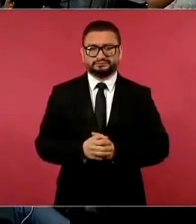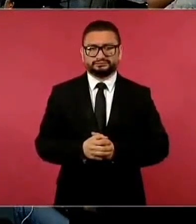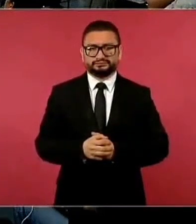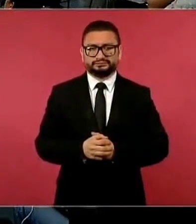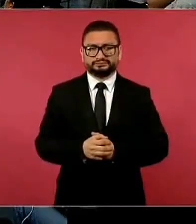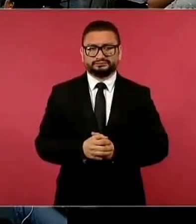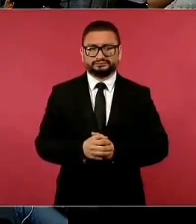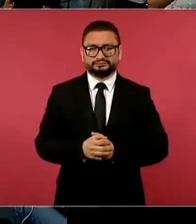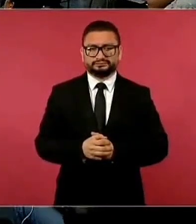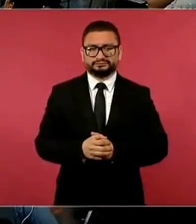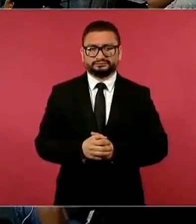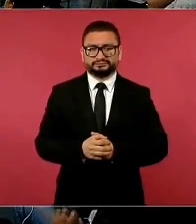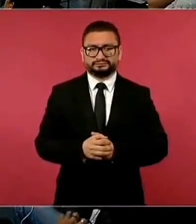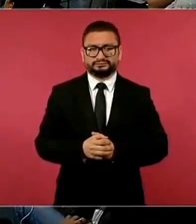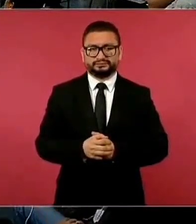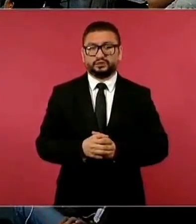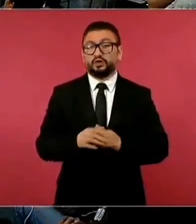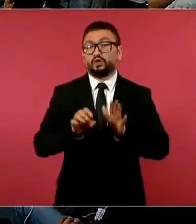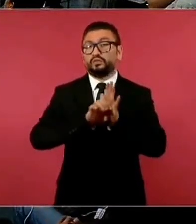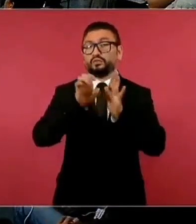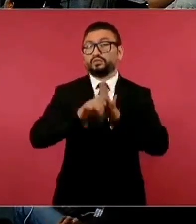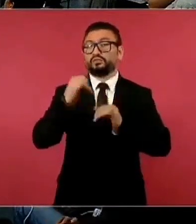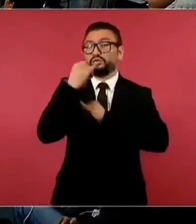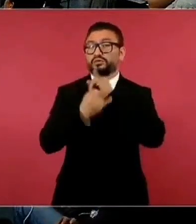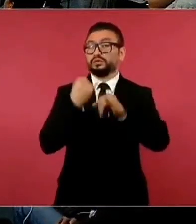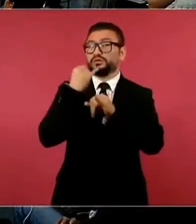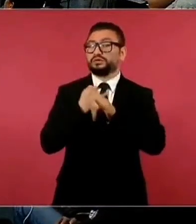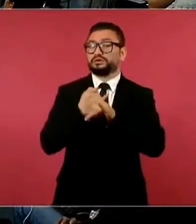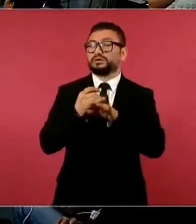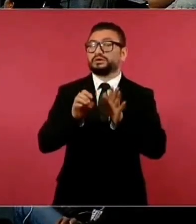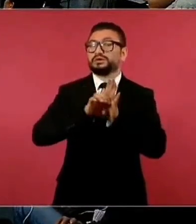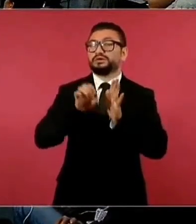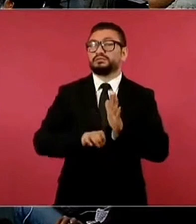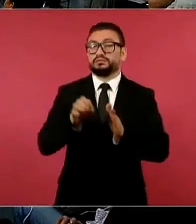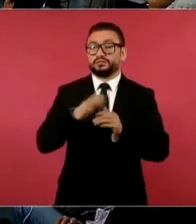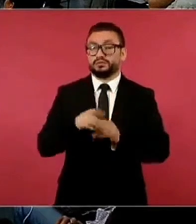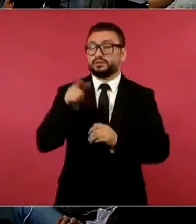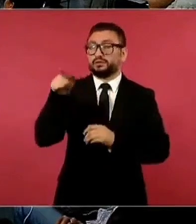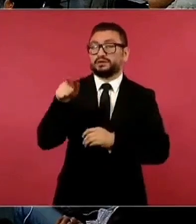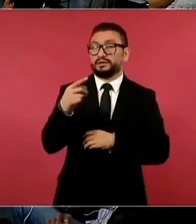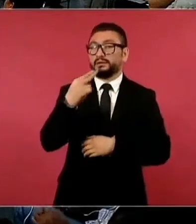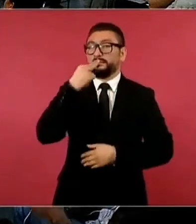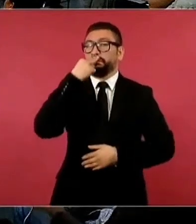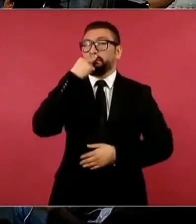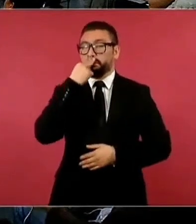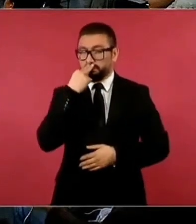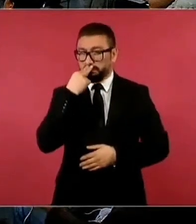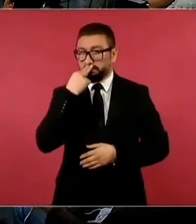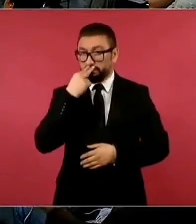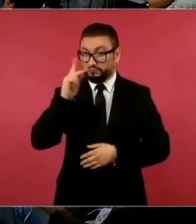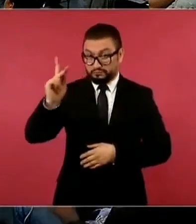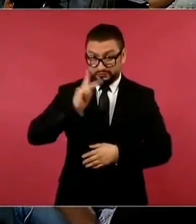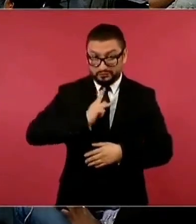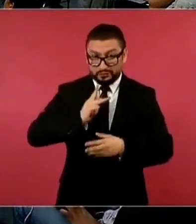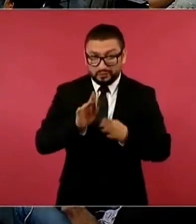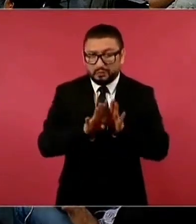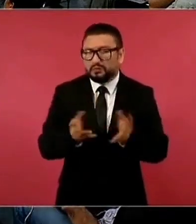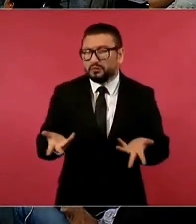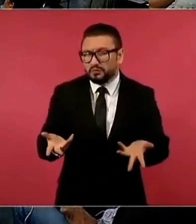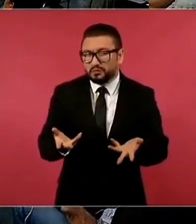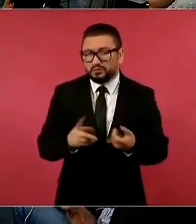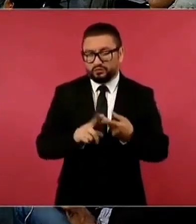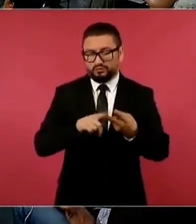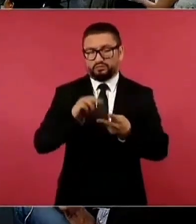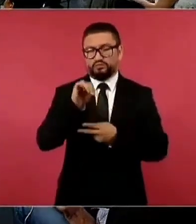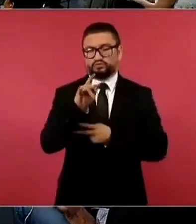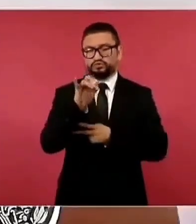Bueno, internacional, ¿qué tengo yo que ver con Hitler o con Mussolini o con Franco